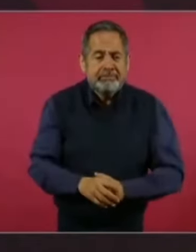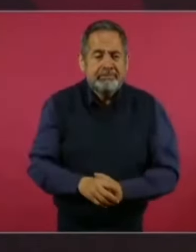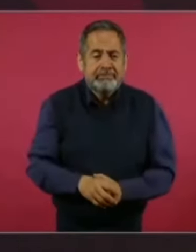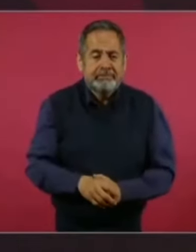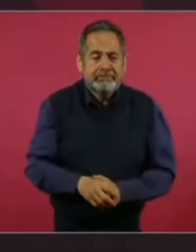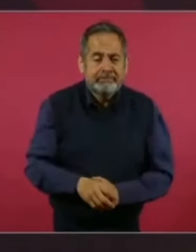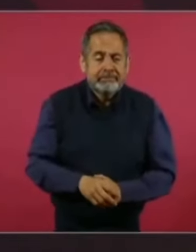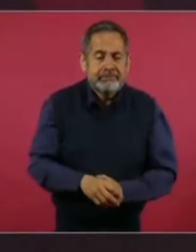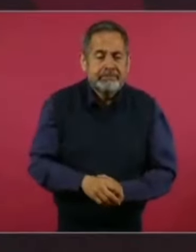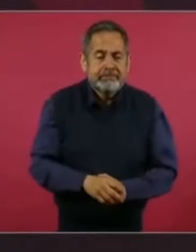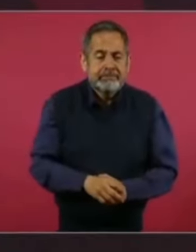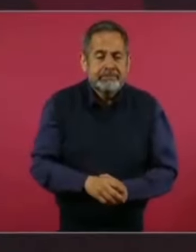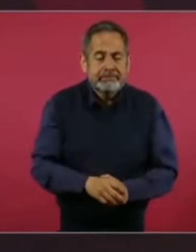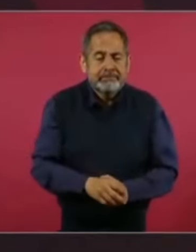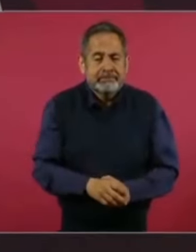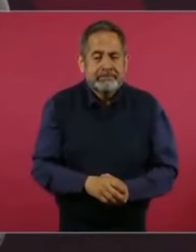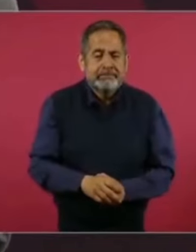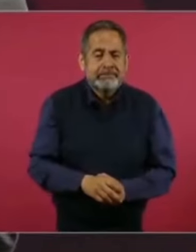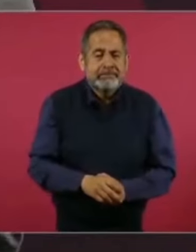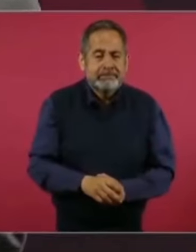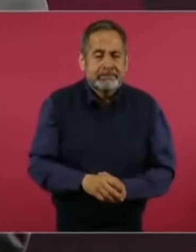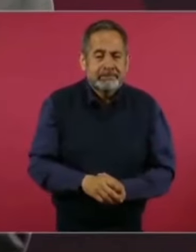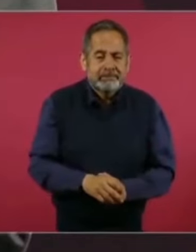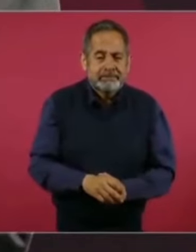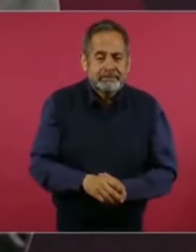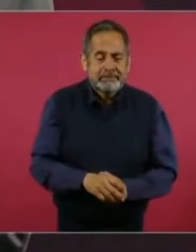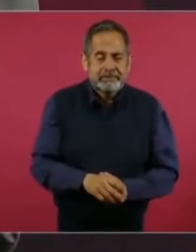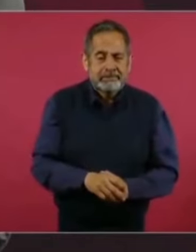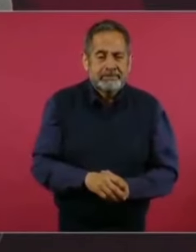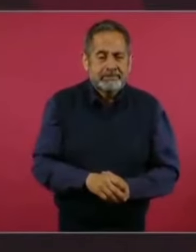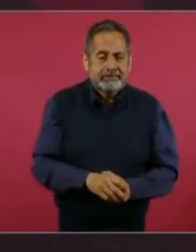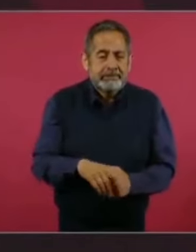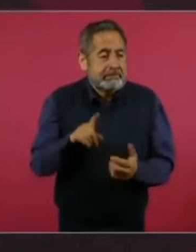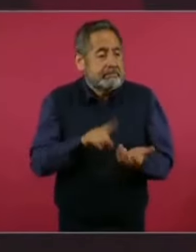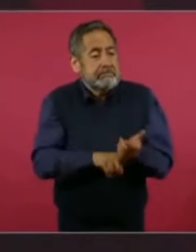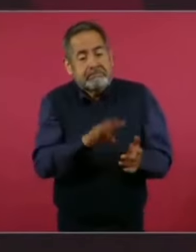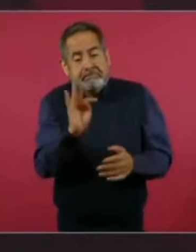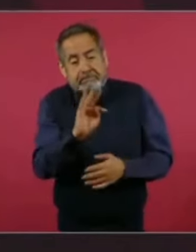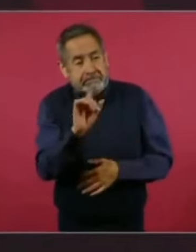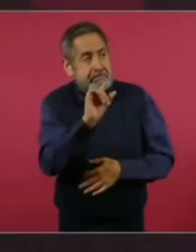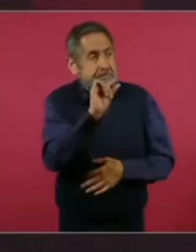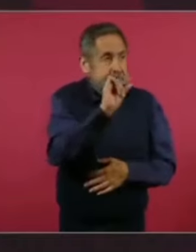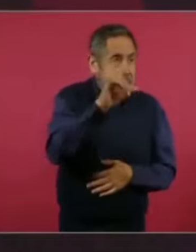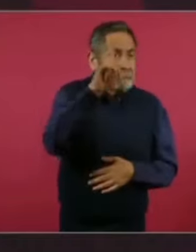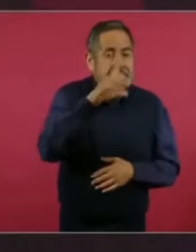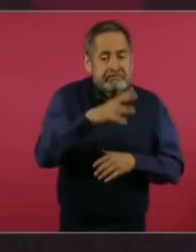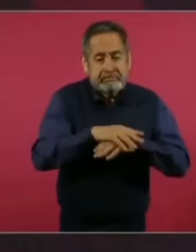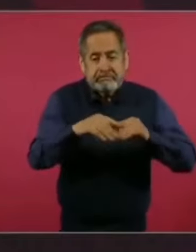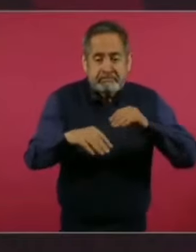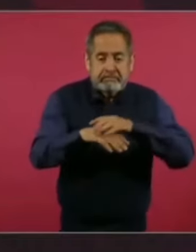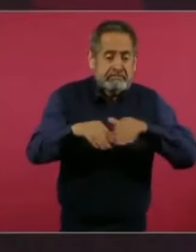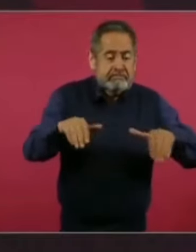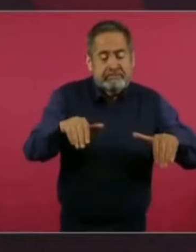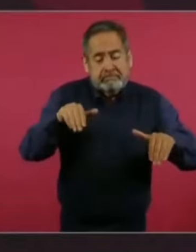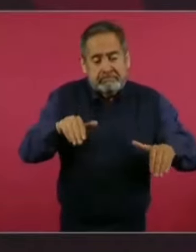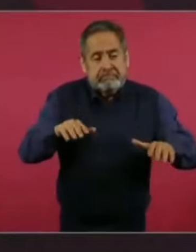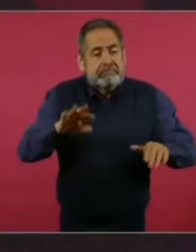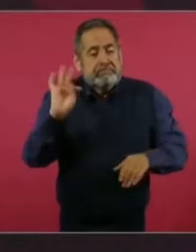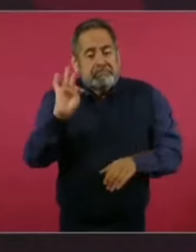Puede ser que sea más profesional, más objetiva la prensa